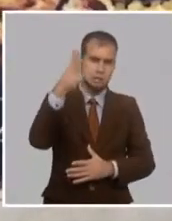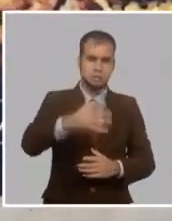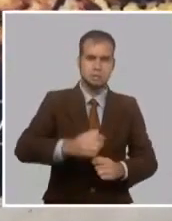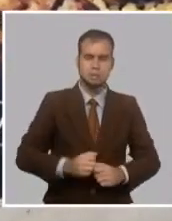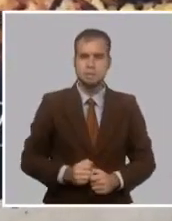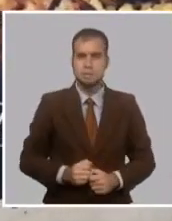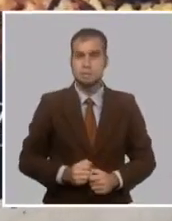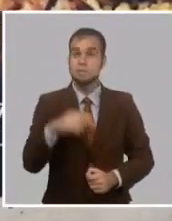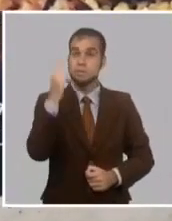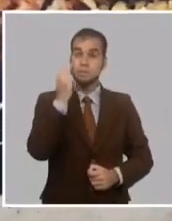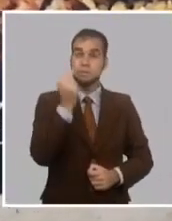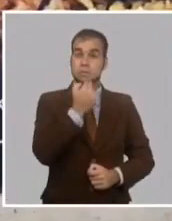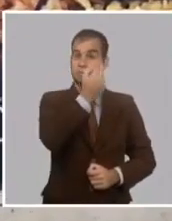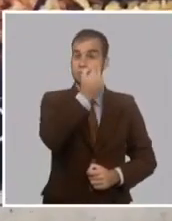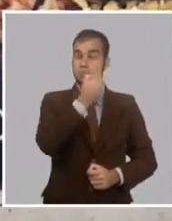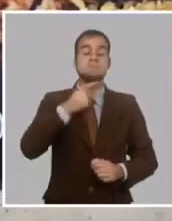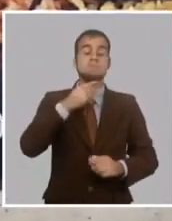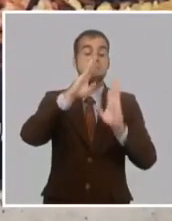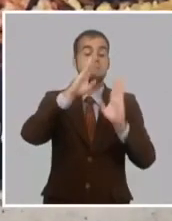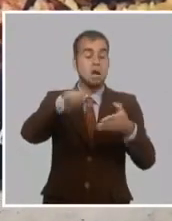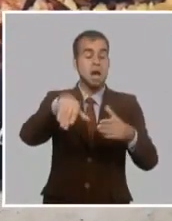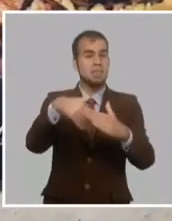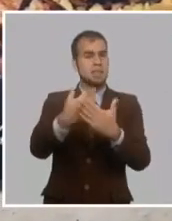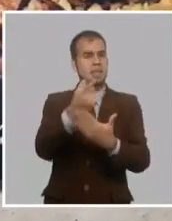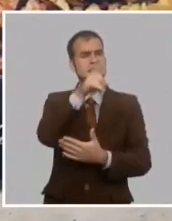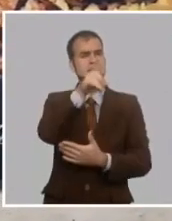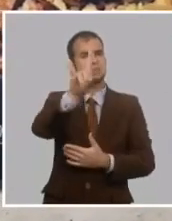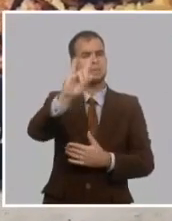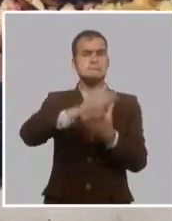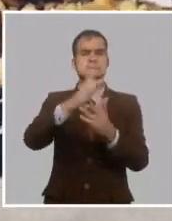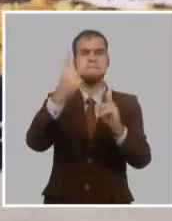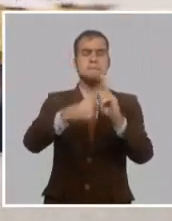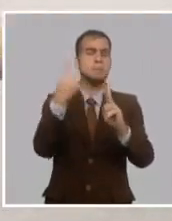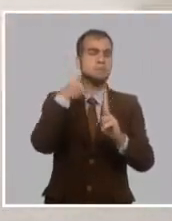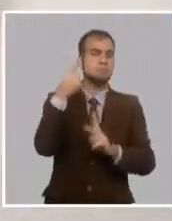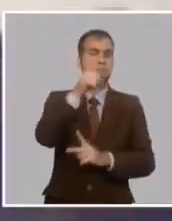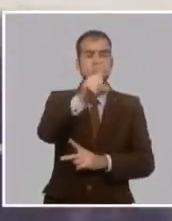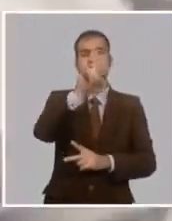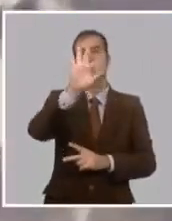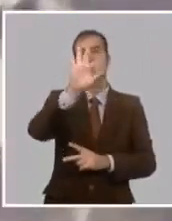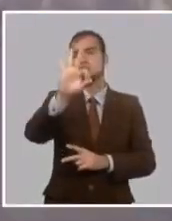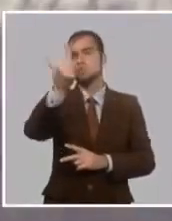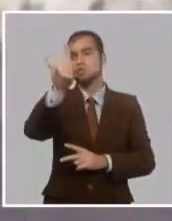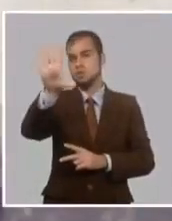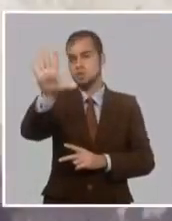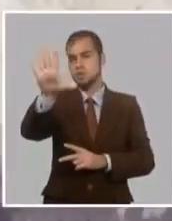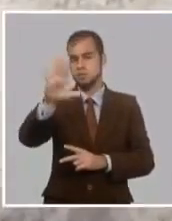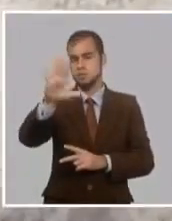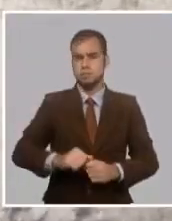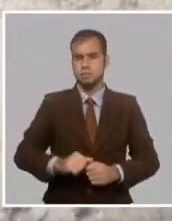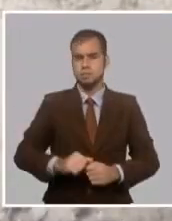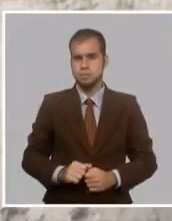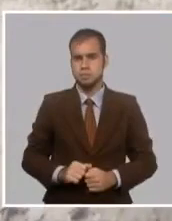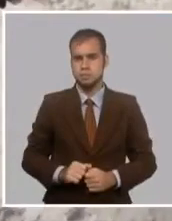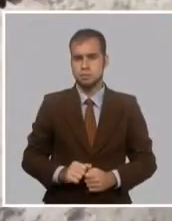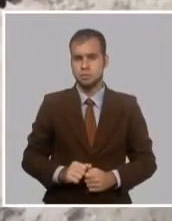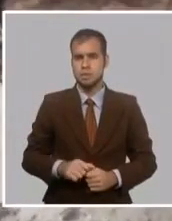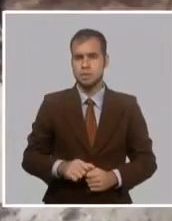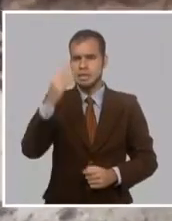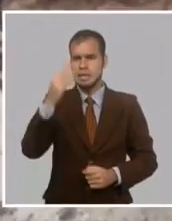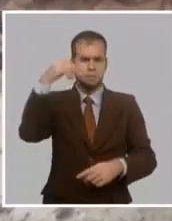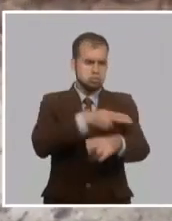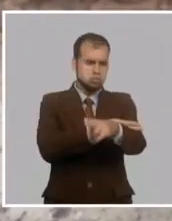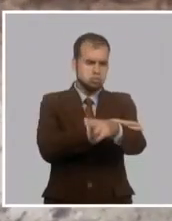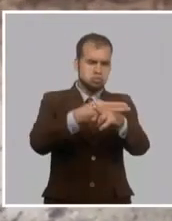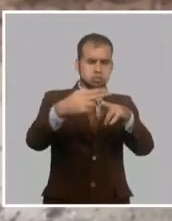Pérez cae en combate el 19 de mayo de 1895 en Dos Ríos. Luego de un azaroso peregrinaje,